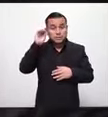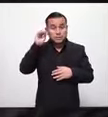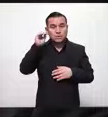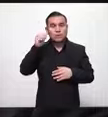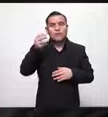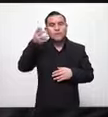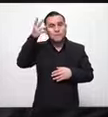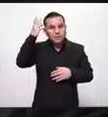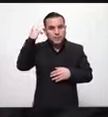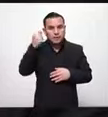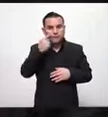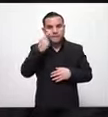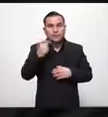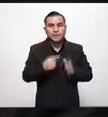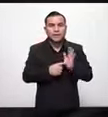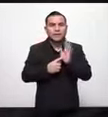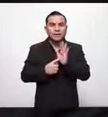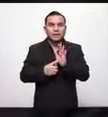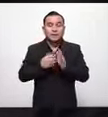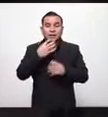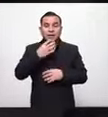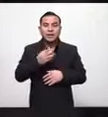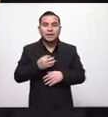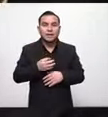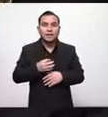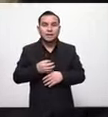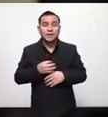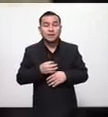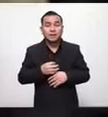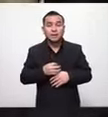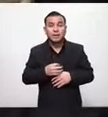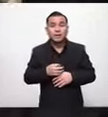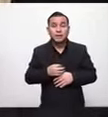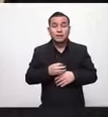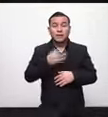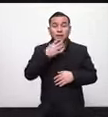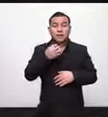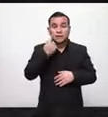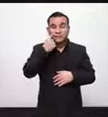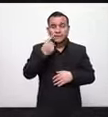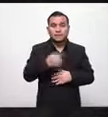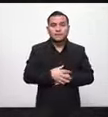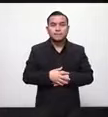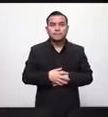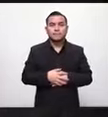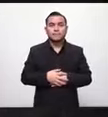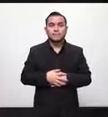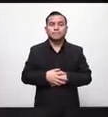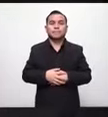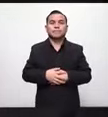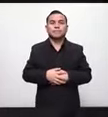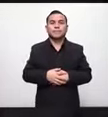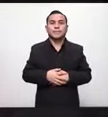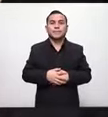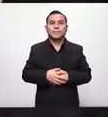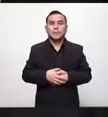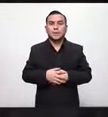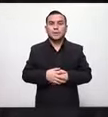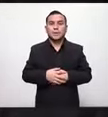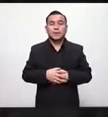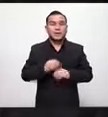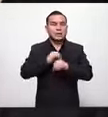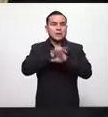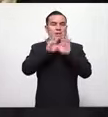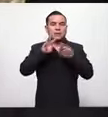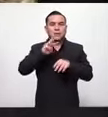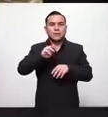teléfono alguna bandera acá pero no me corresponde esa que estaba en ese momento acá Miguel tu exposición ha sido tan